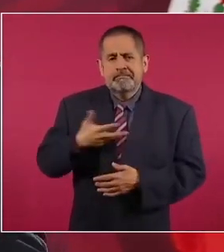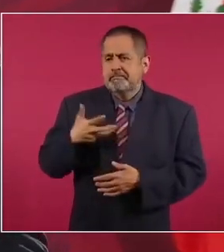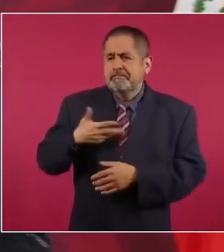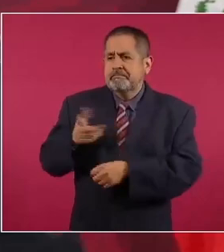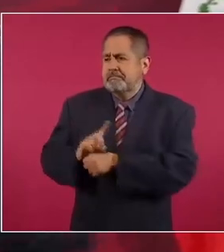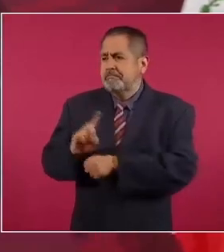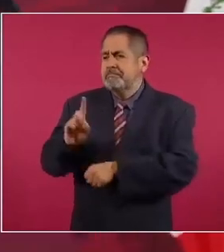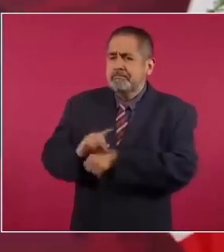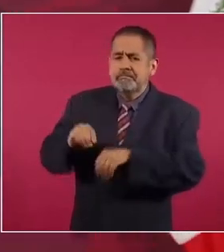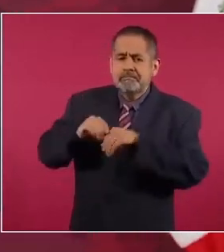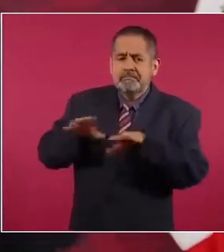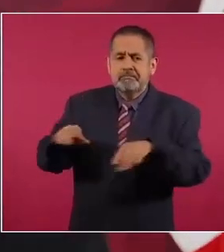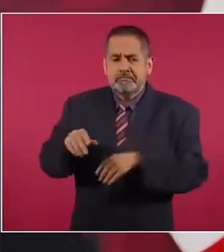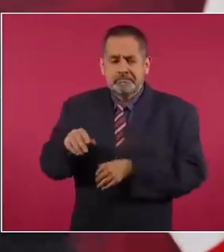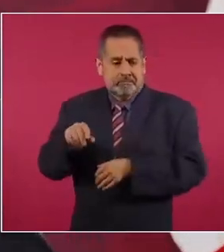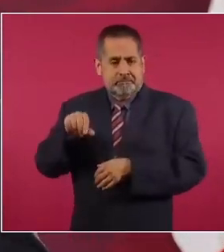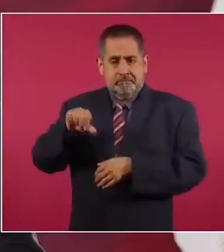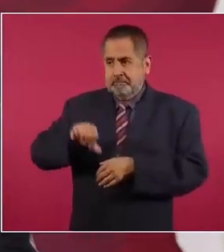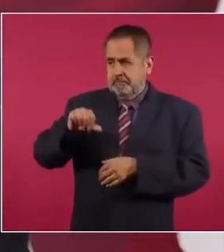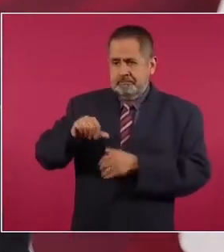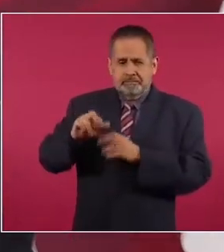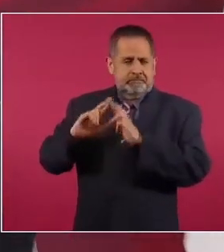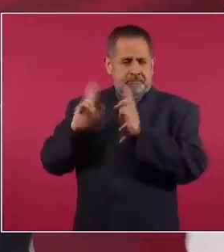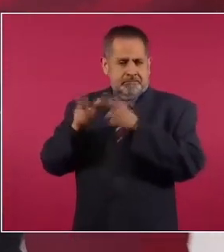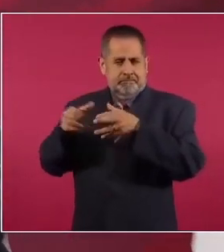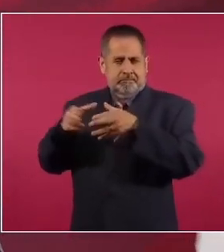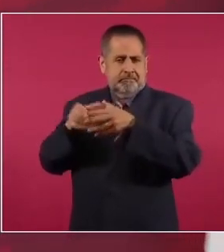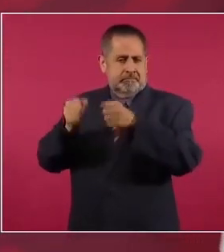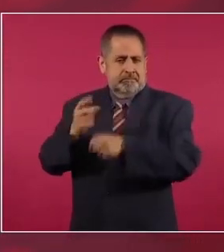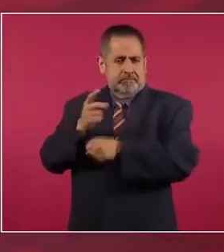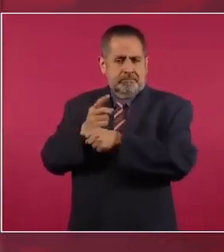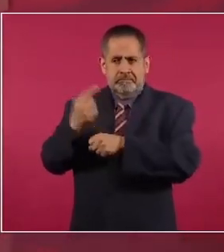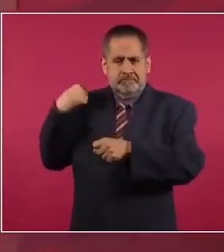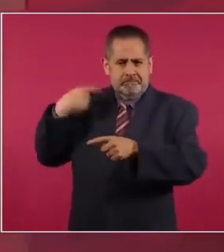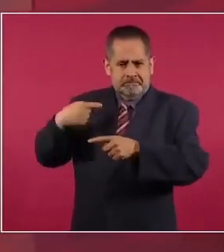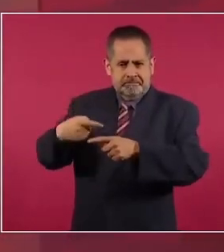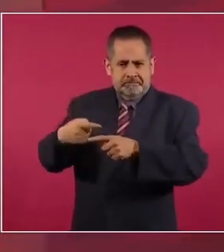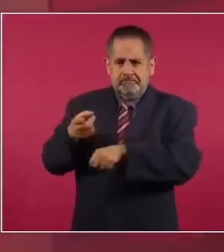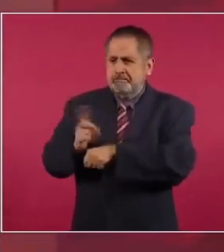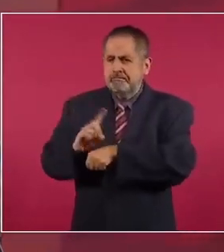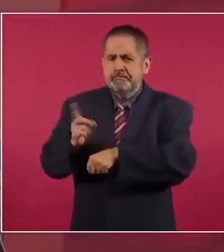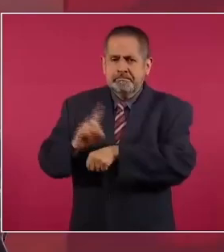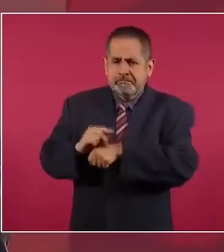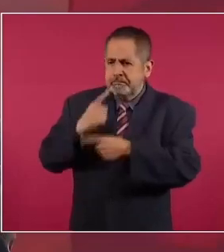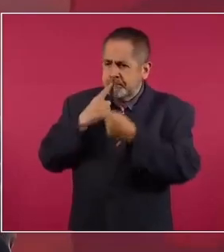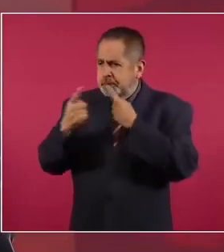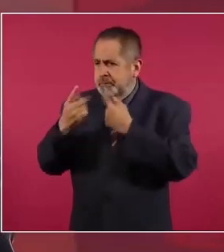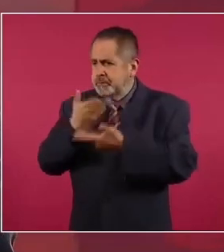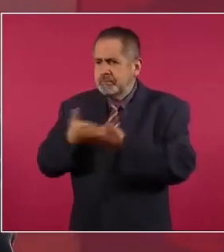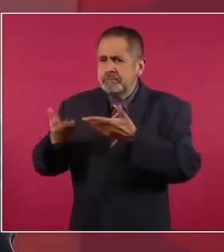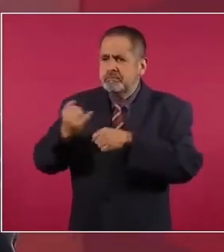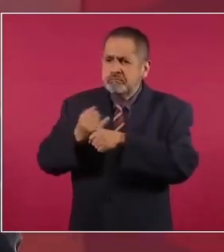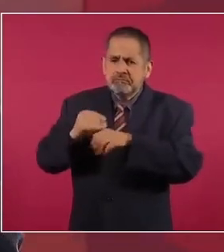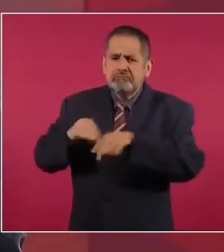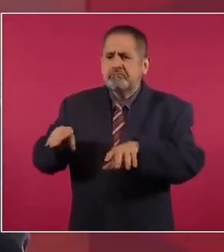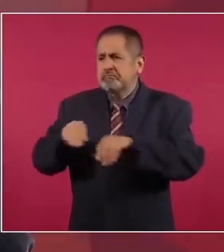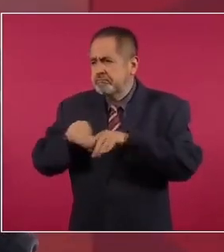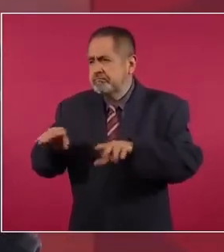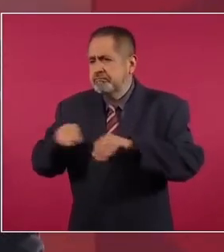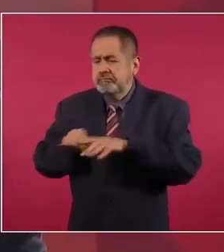días. En la reunión de seguridad, todos los días hay información,